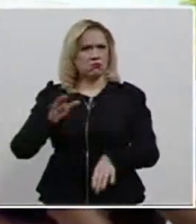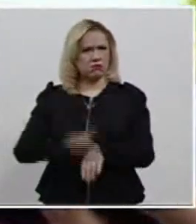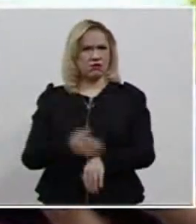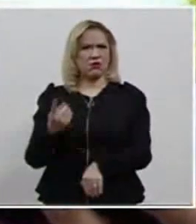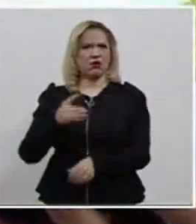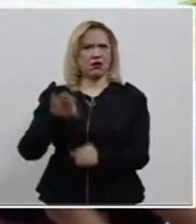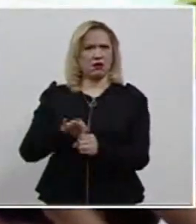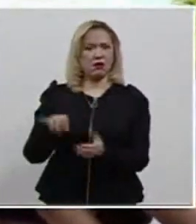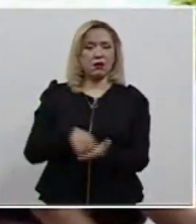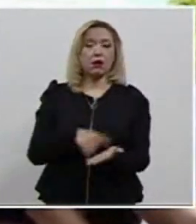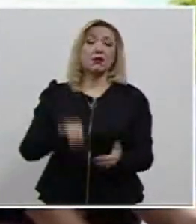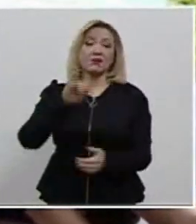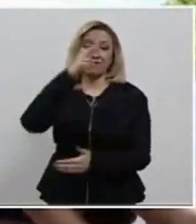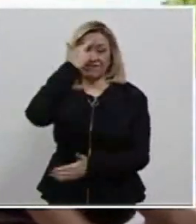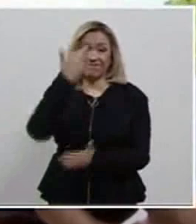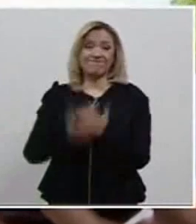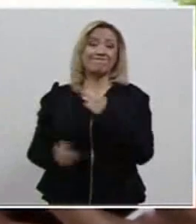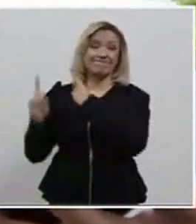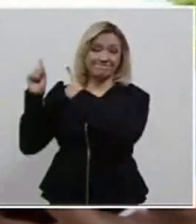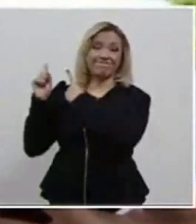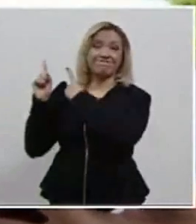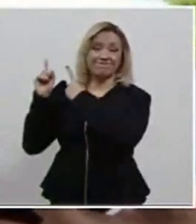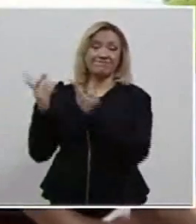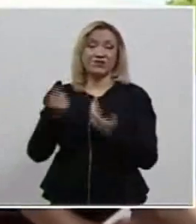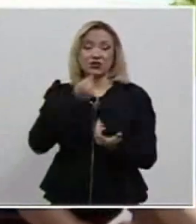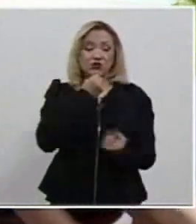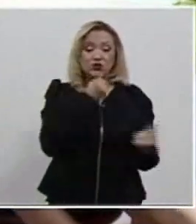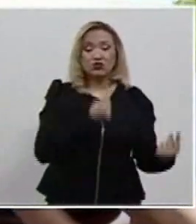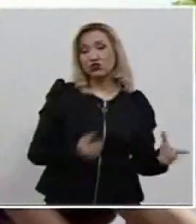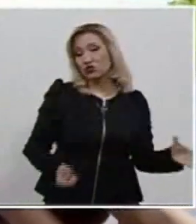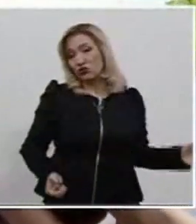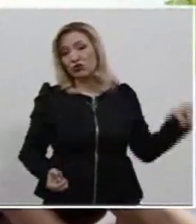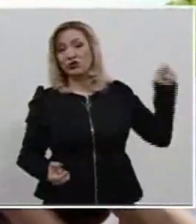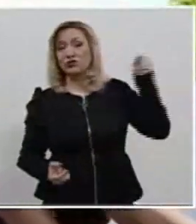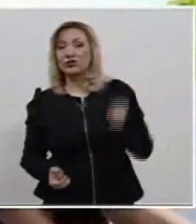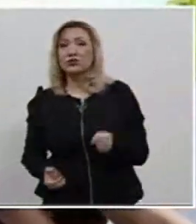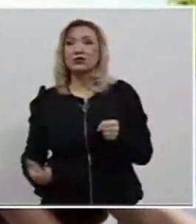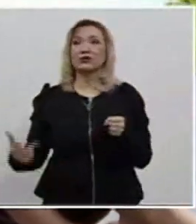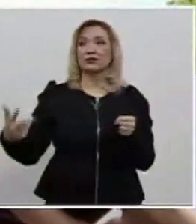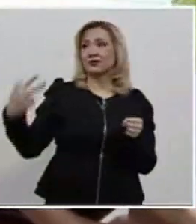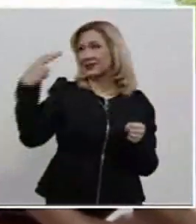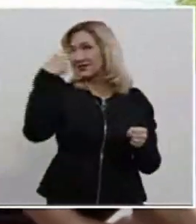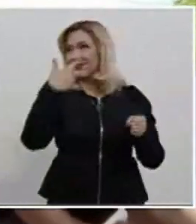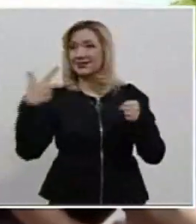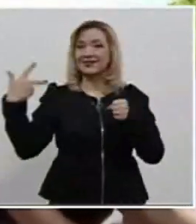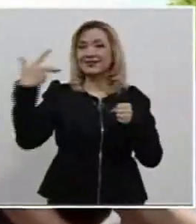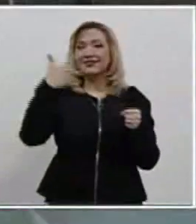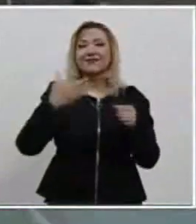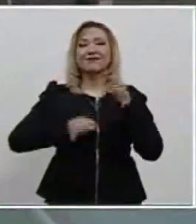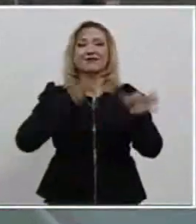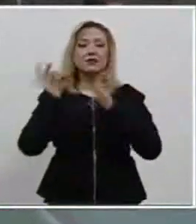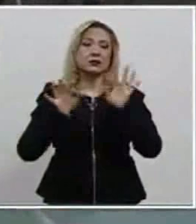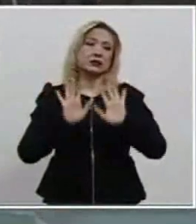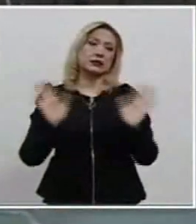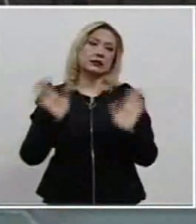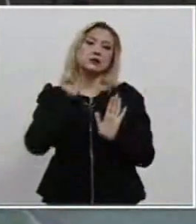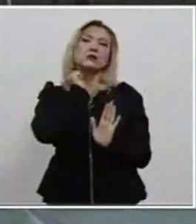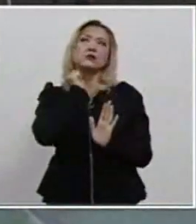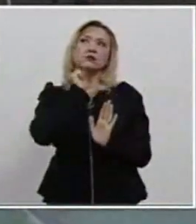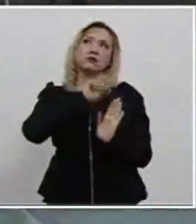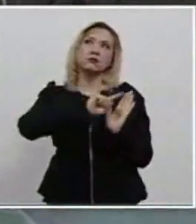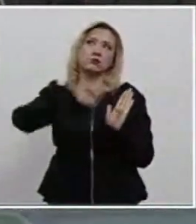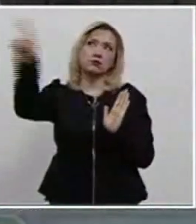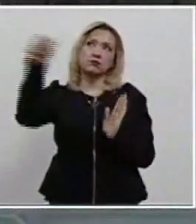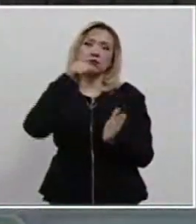actora violó el interés superior de la infancia y se dio vista al Senado para que le impusiera la sanción que en derecho procediera. El